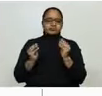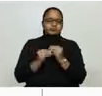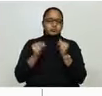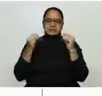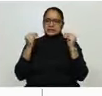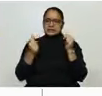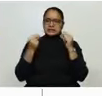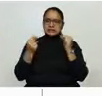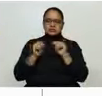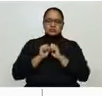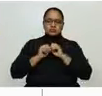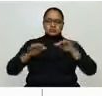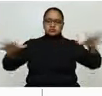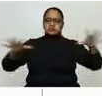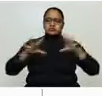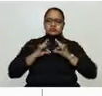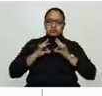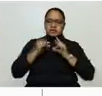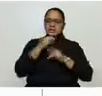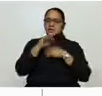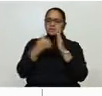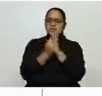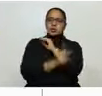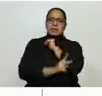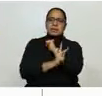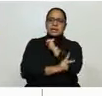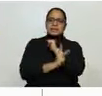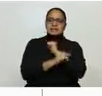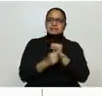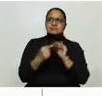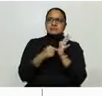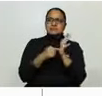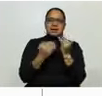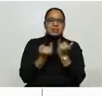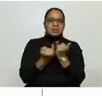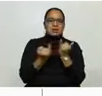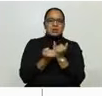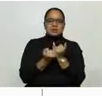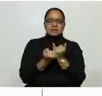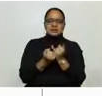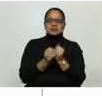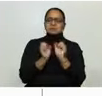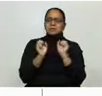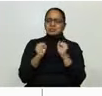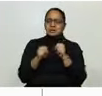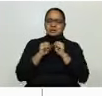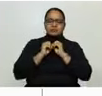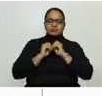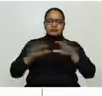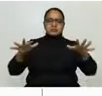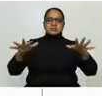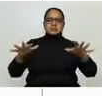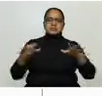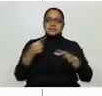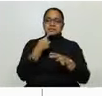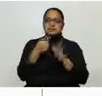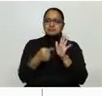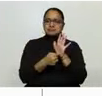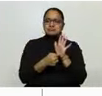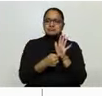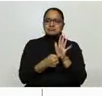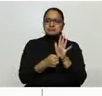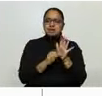rojo. Entonces, ¿por qué tiene que ocurrir diferente acá? Tiene que ser así. El virus tiene una alta transmisibilidad y ahí está demostrado.